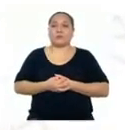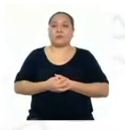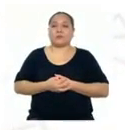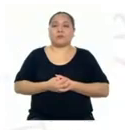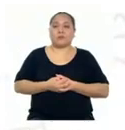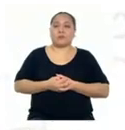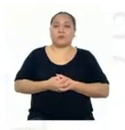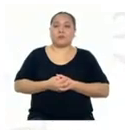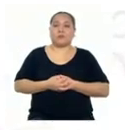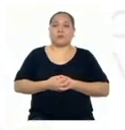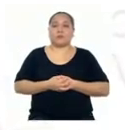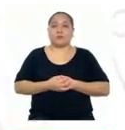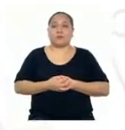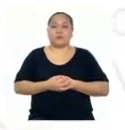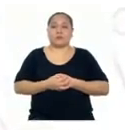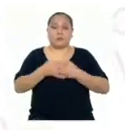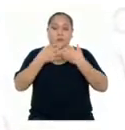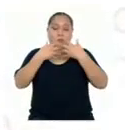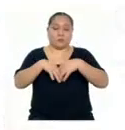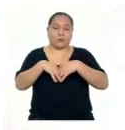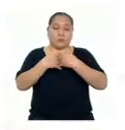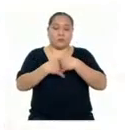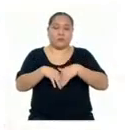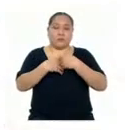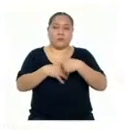Minería Industria